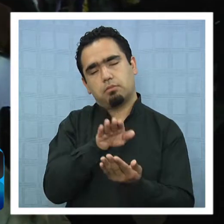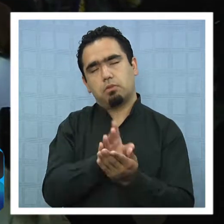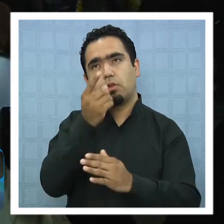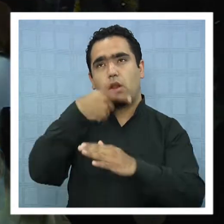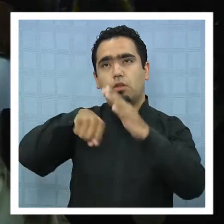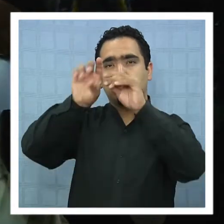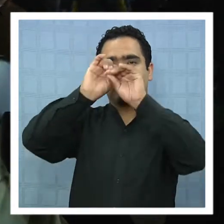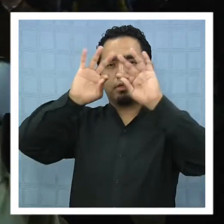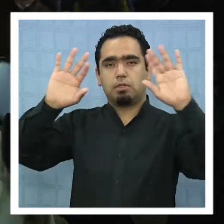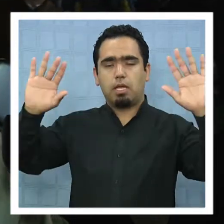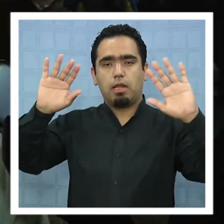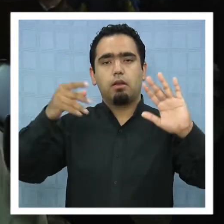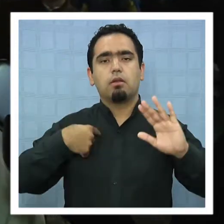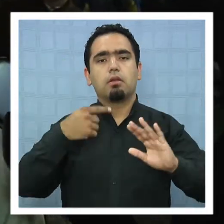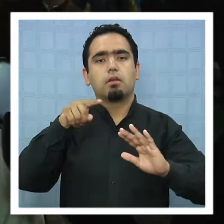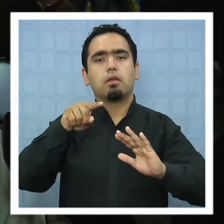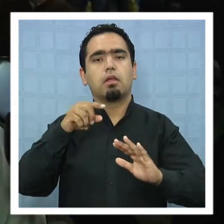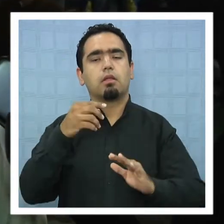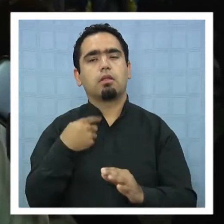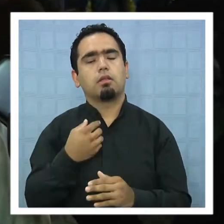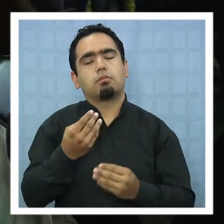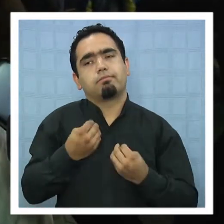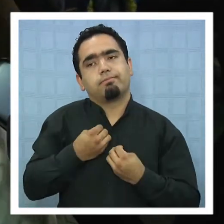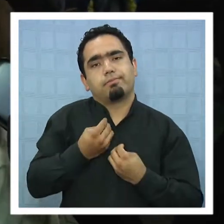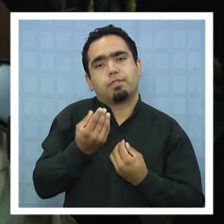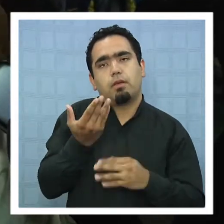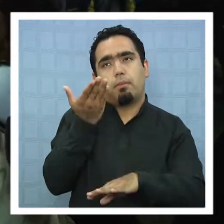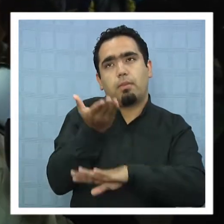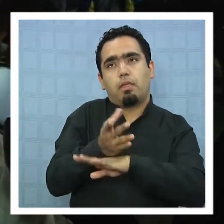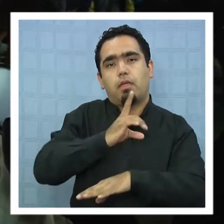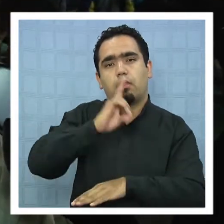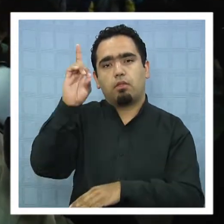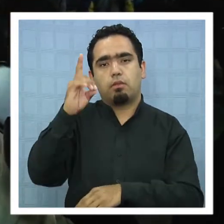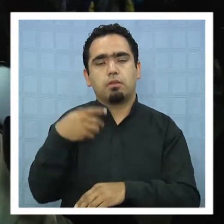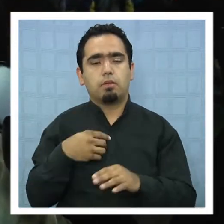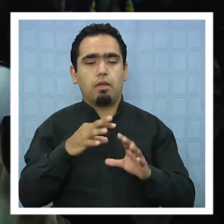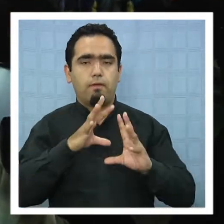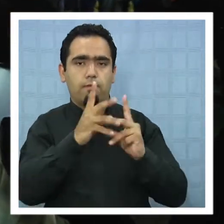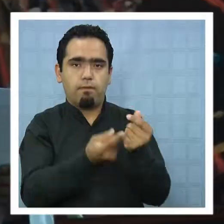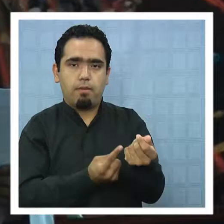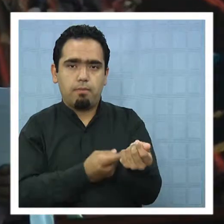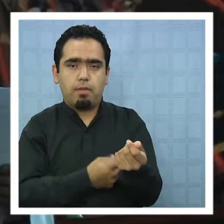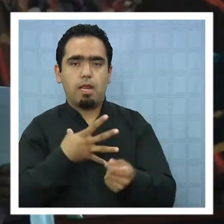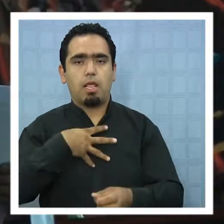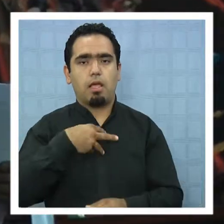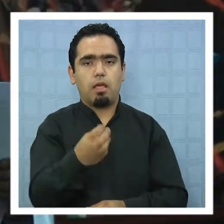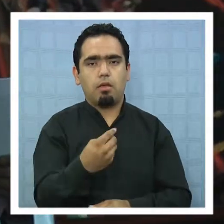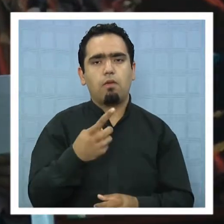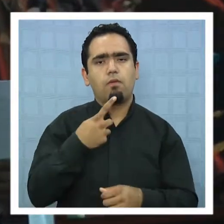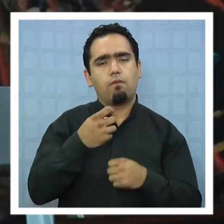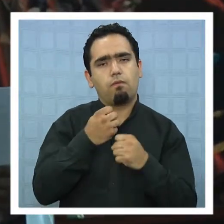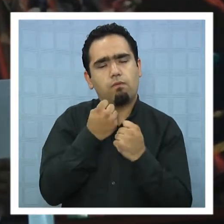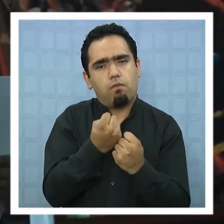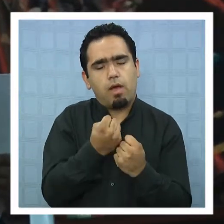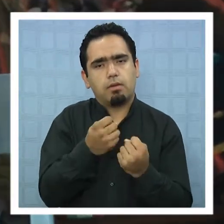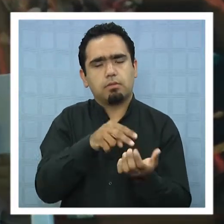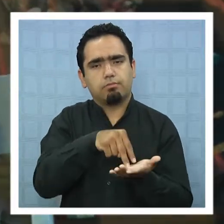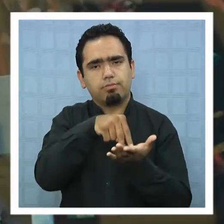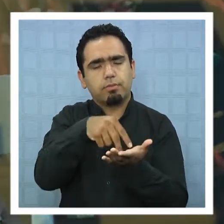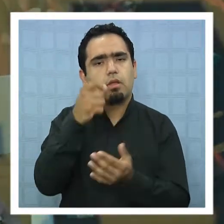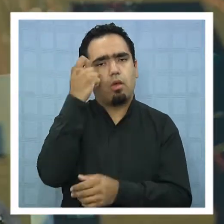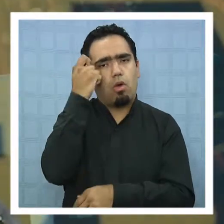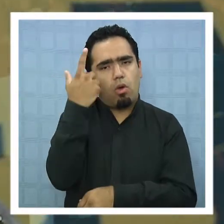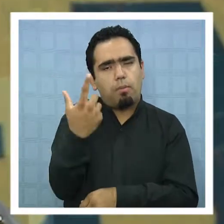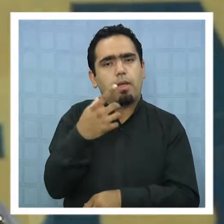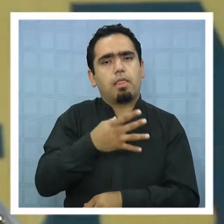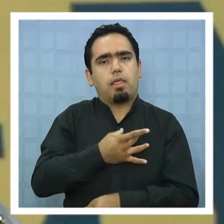Y solo pedirle que le dé a su familia y en especial a sus dos hijos la fortaleza suficiente para entender este